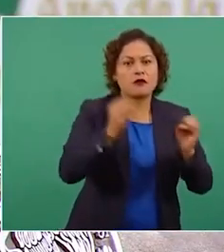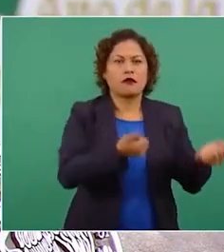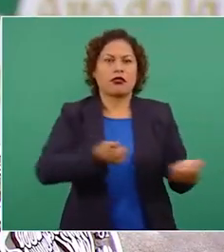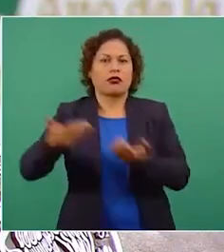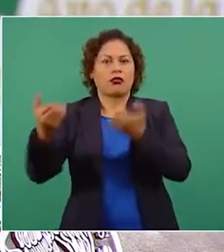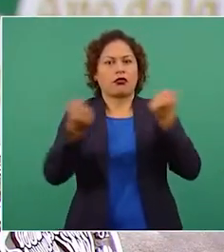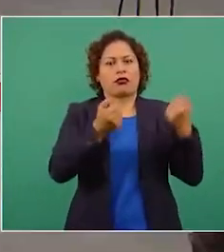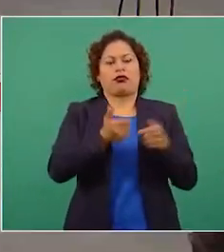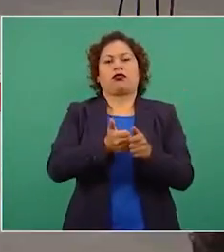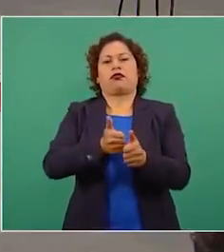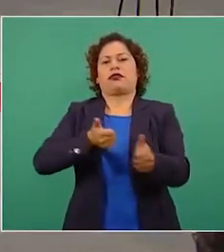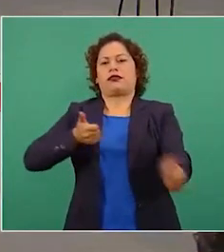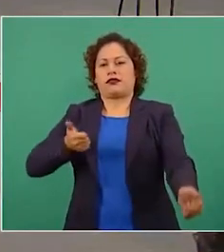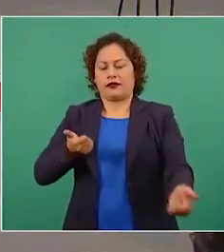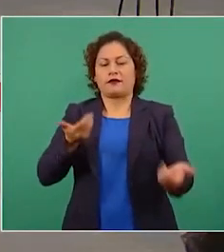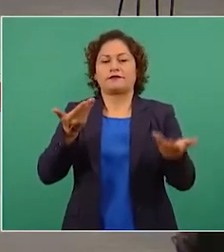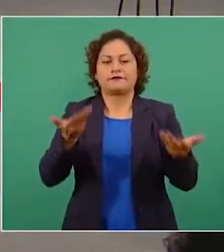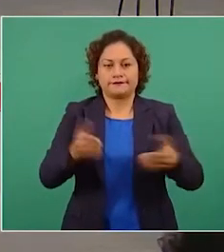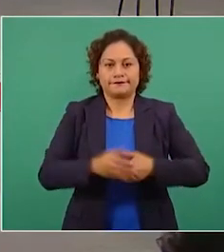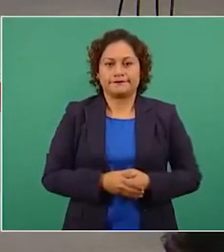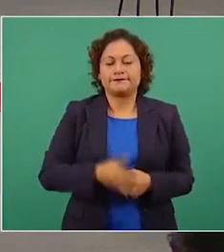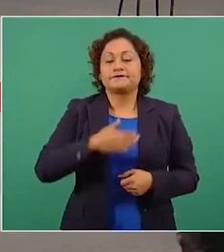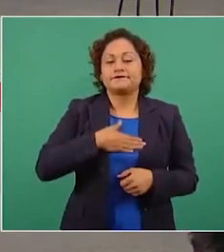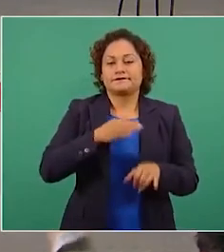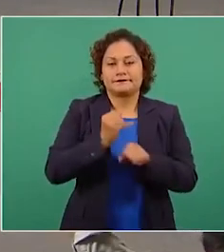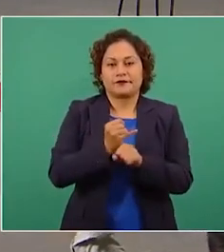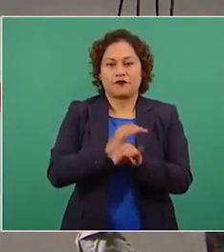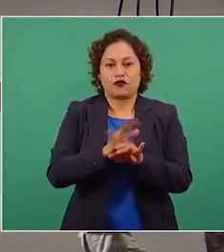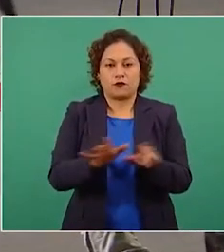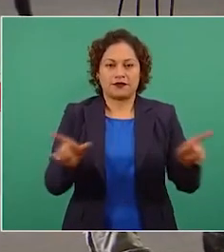Hasta aquí nuestra sección. Muchas gracias. Gracias, señor presidente.